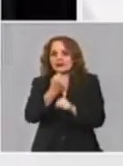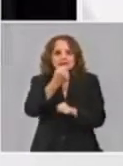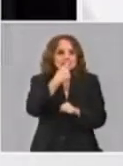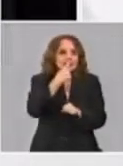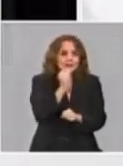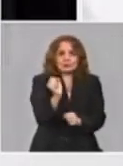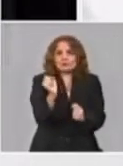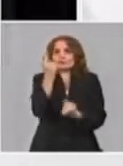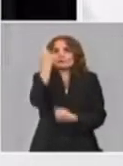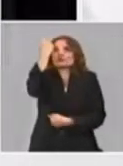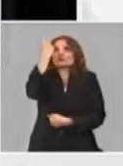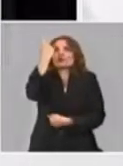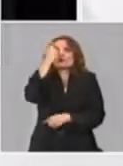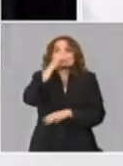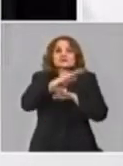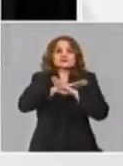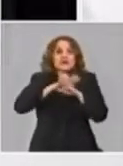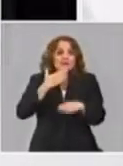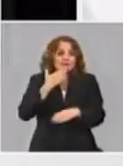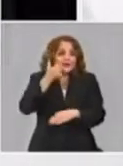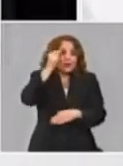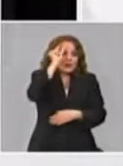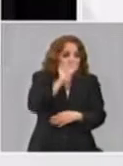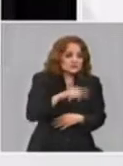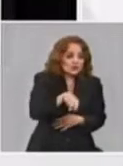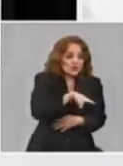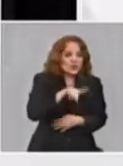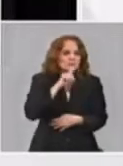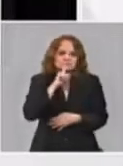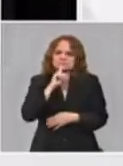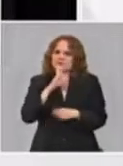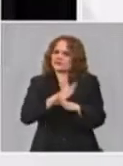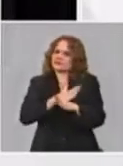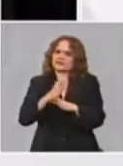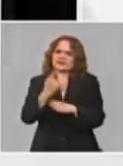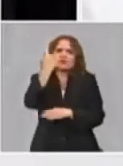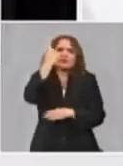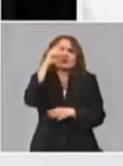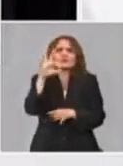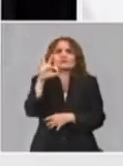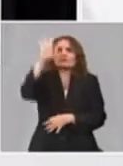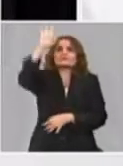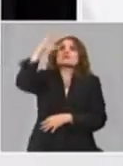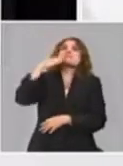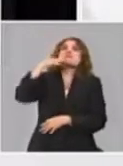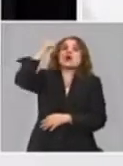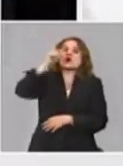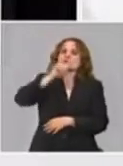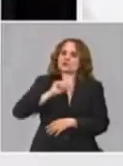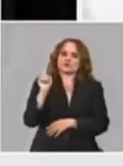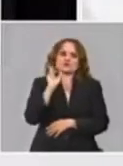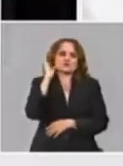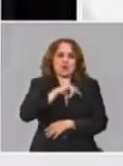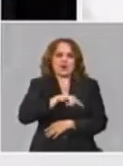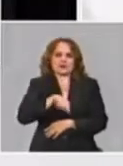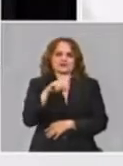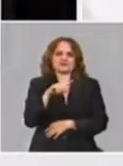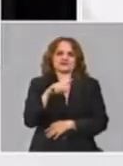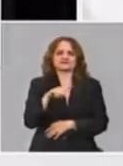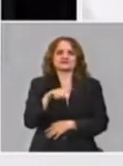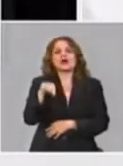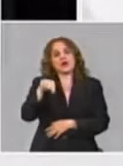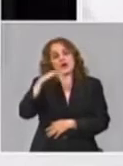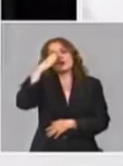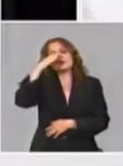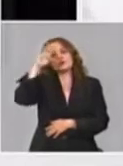¿cuál es el medicamento que puede ser el medicamento líder? Bueno, pues está la investigación Cuba con la triada